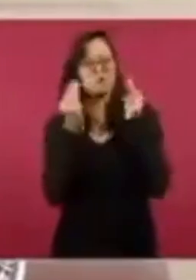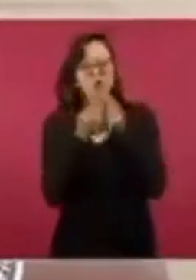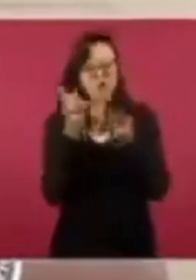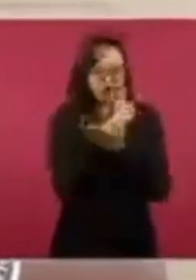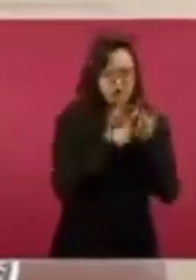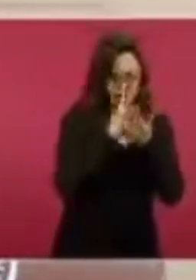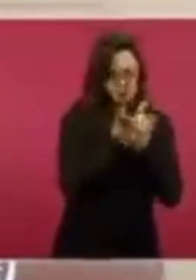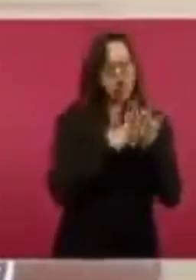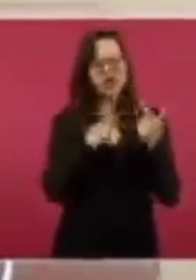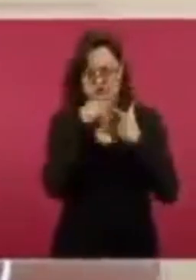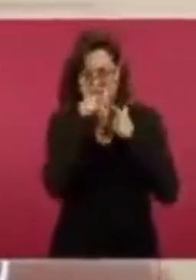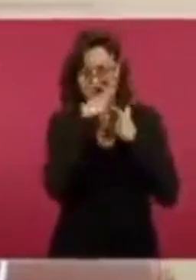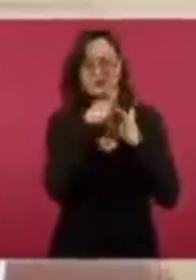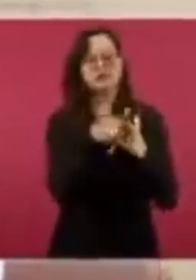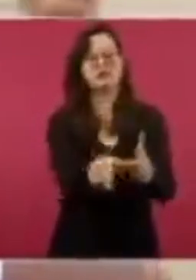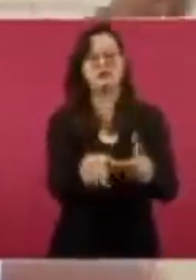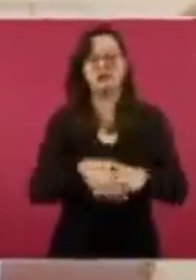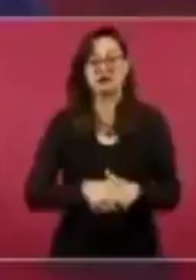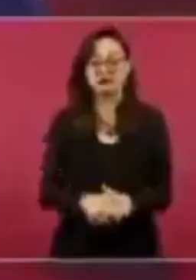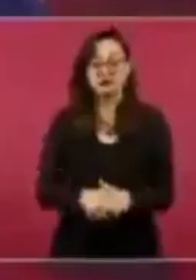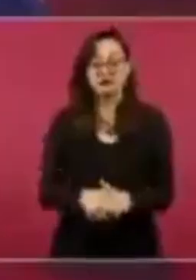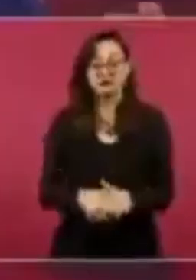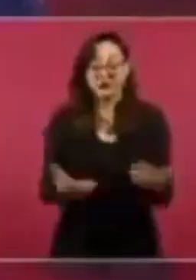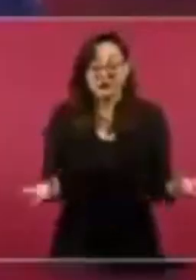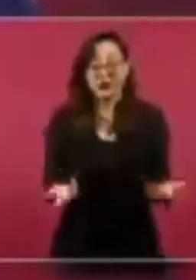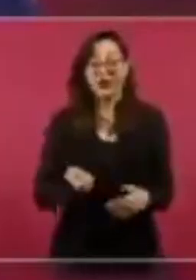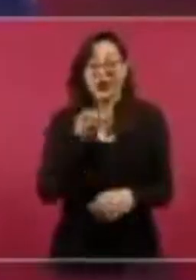esto es hablando